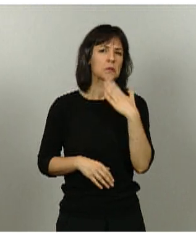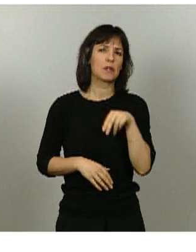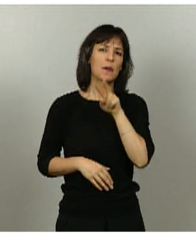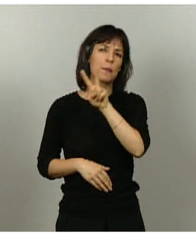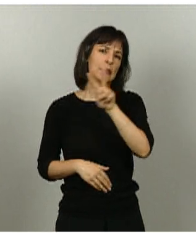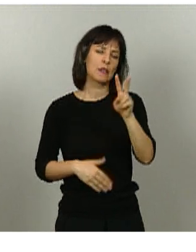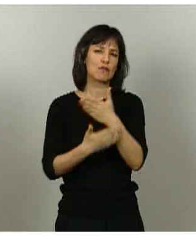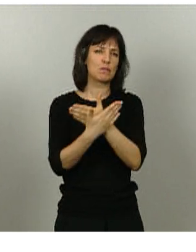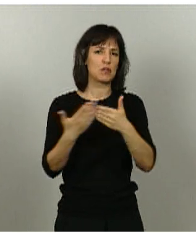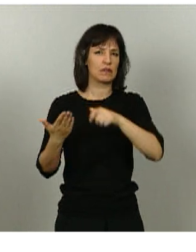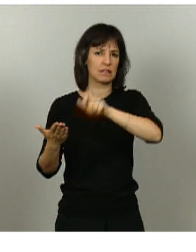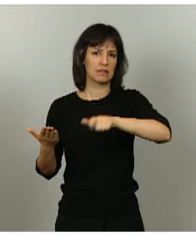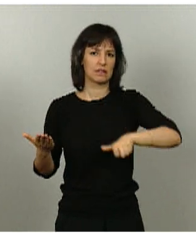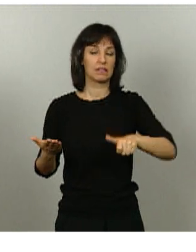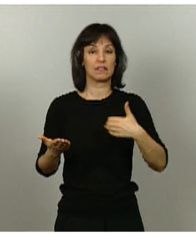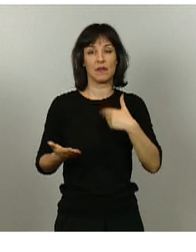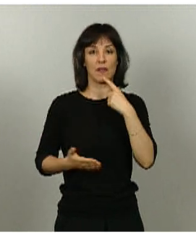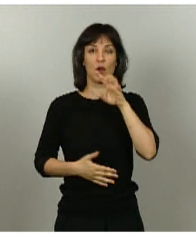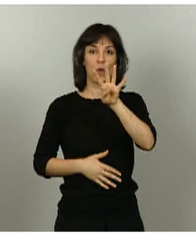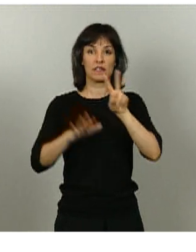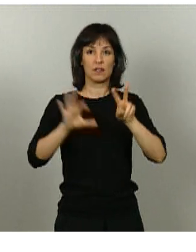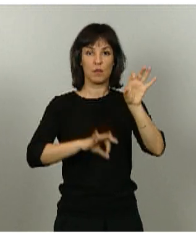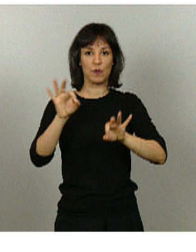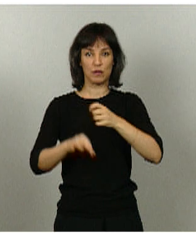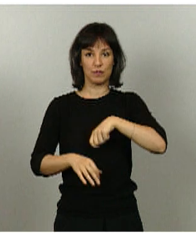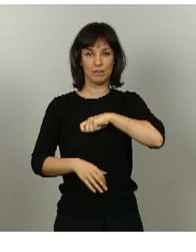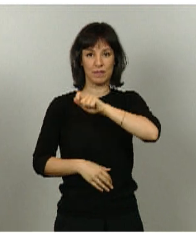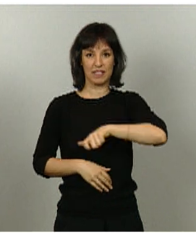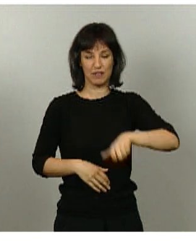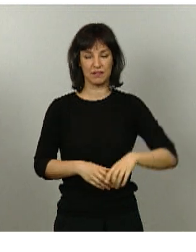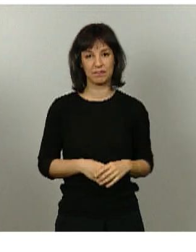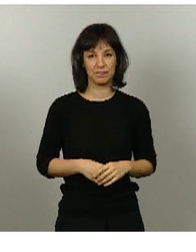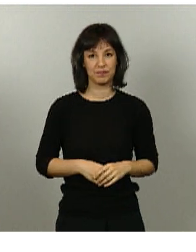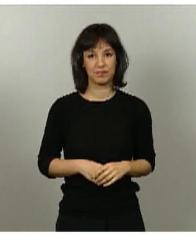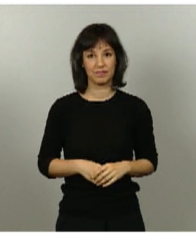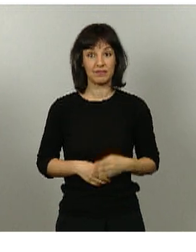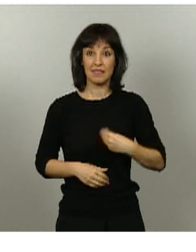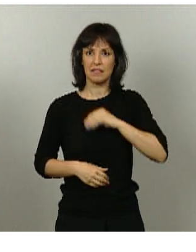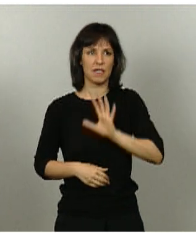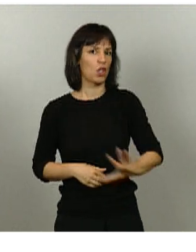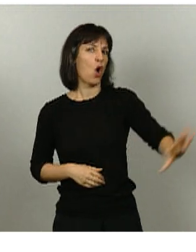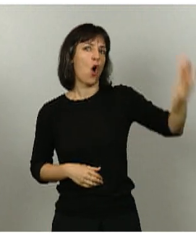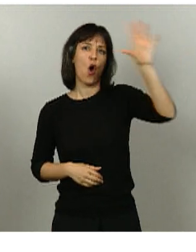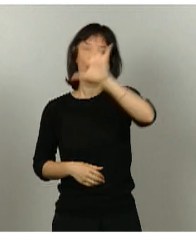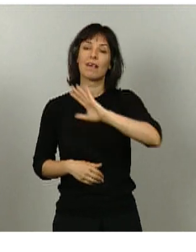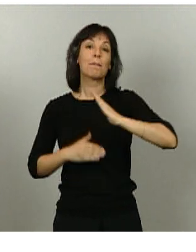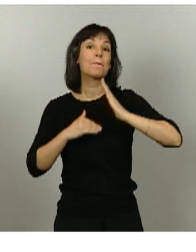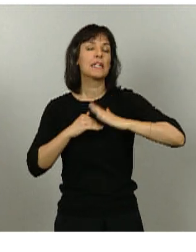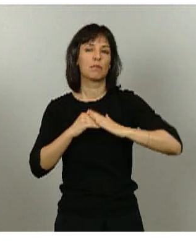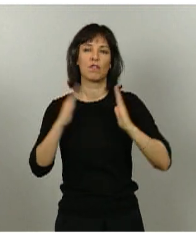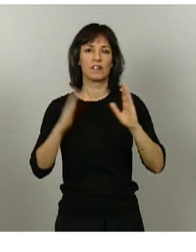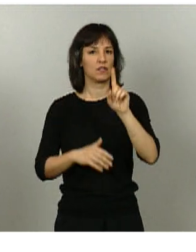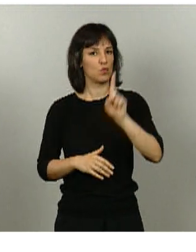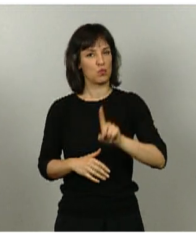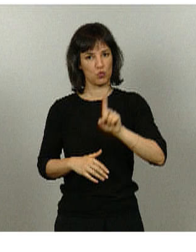habitantes y un 47% de la población española. Toda España, por tanto, está ya como mínimo en fase 1. Hemos